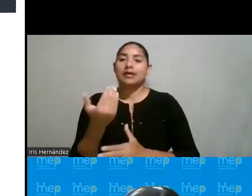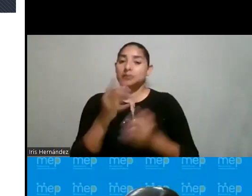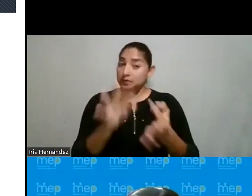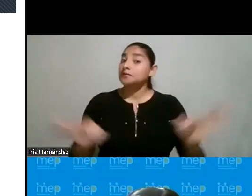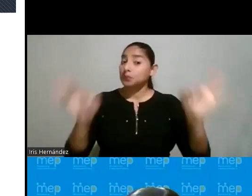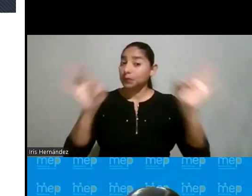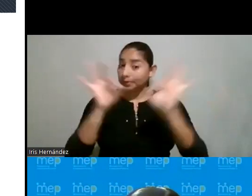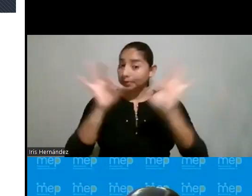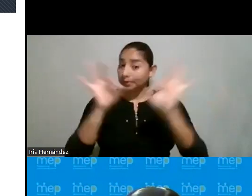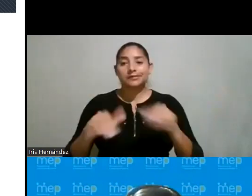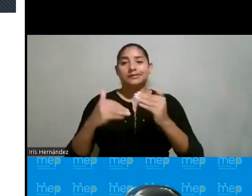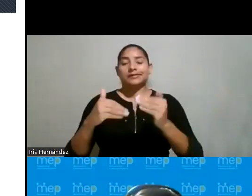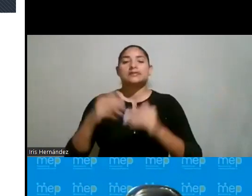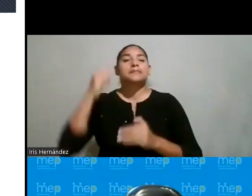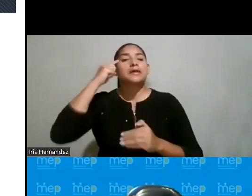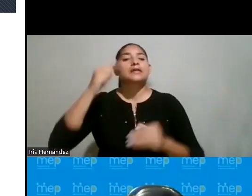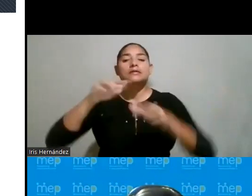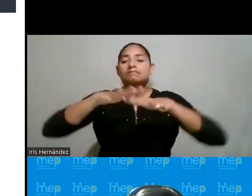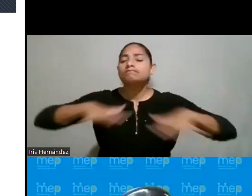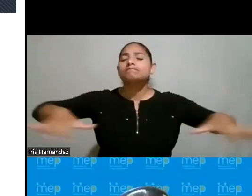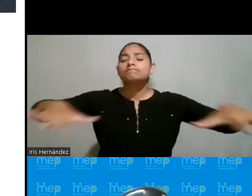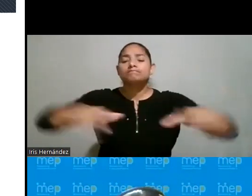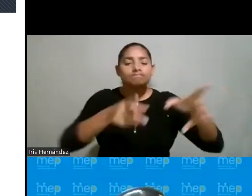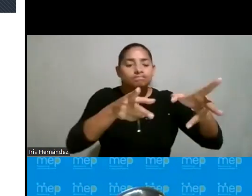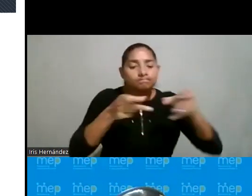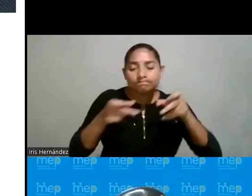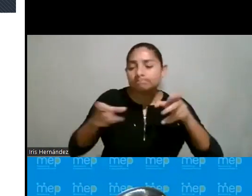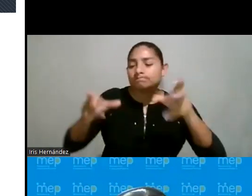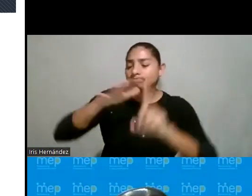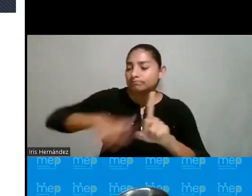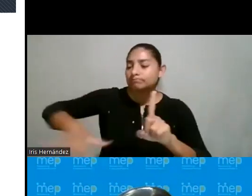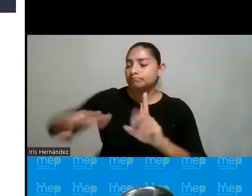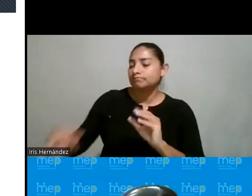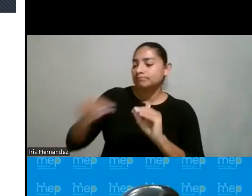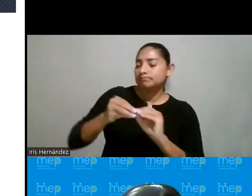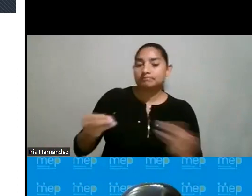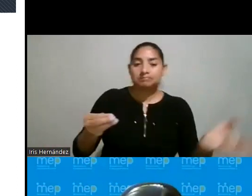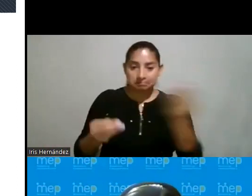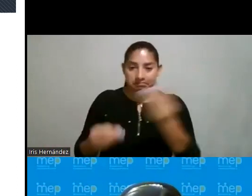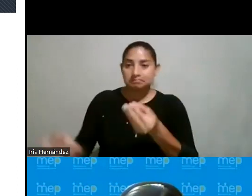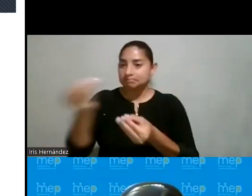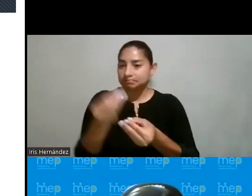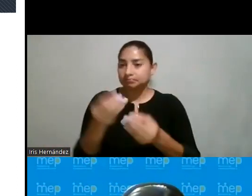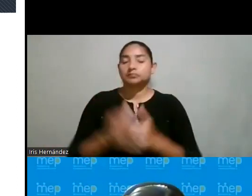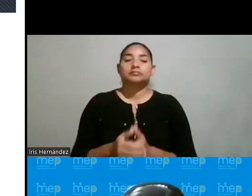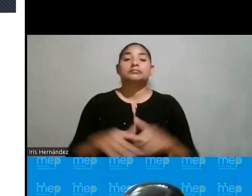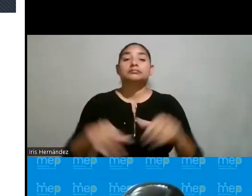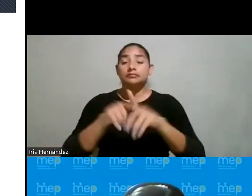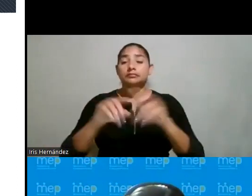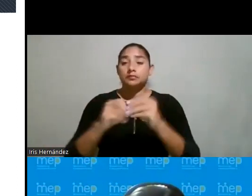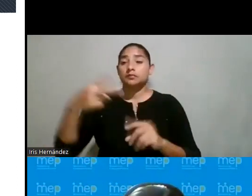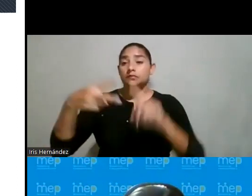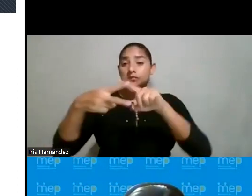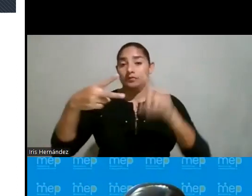importantes, considerar el contexto y cómo desde el contexto, pues, podemos sumar. Este elemento número dos de la